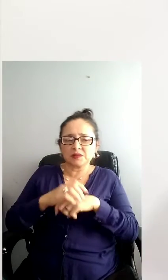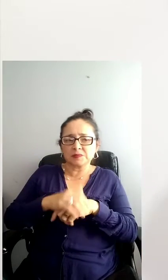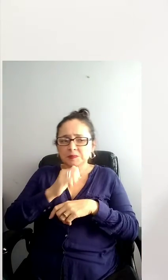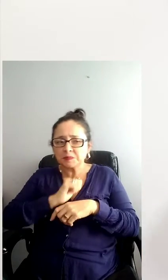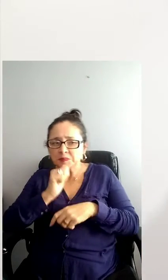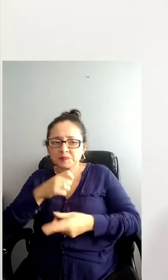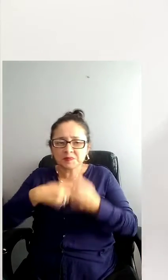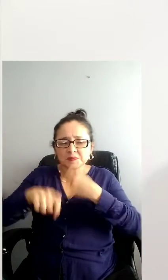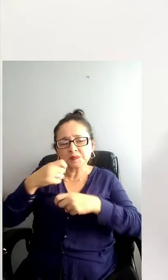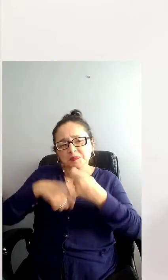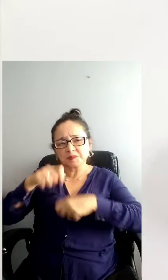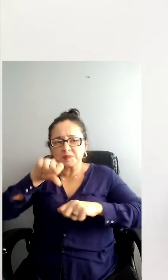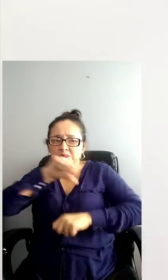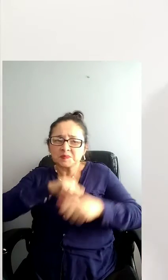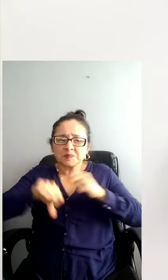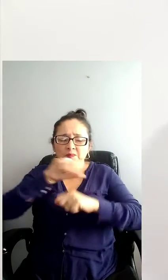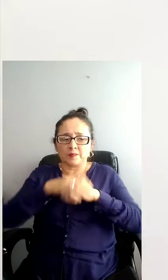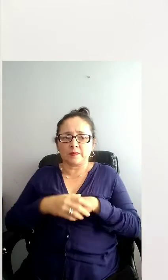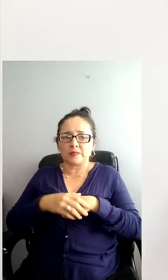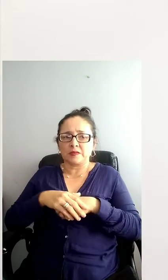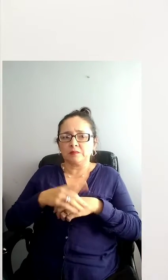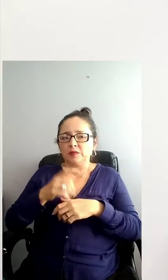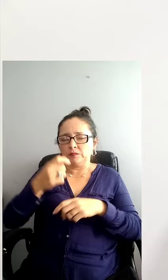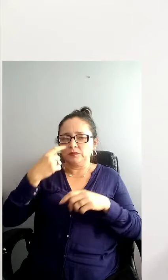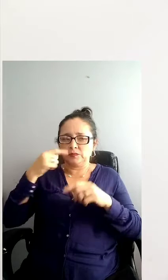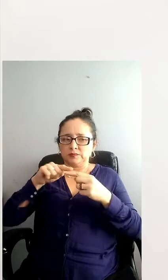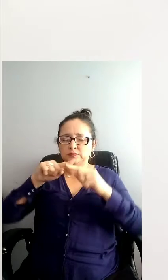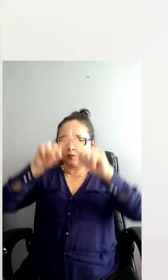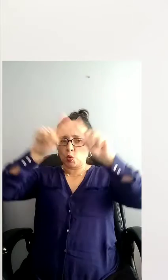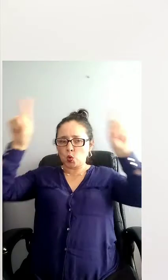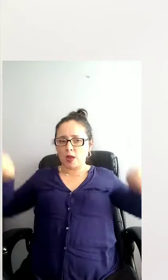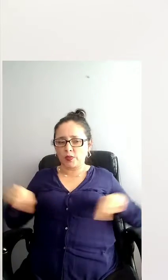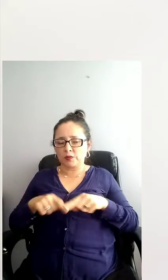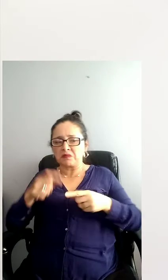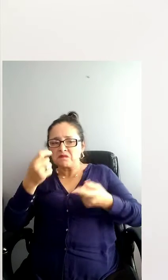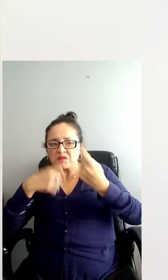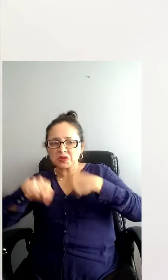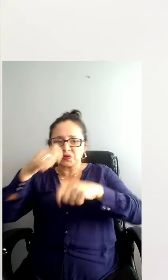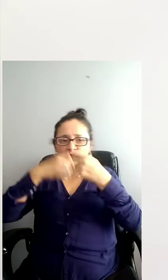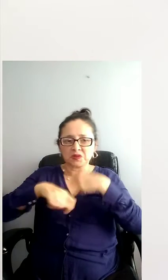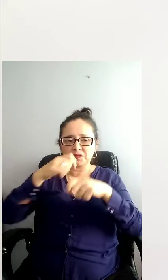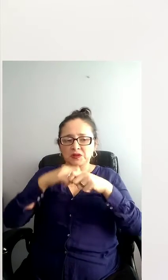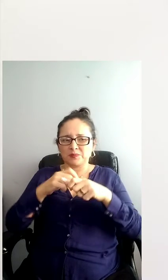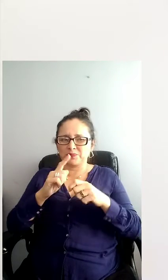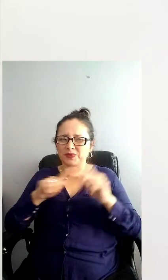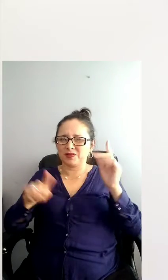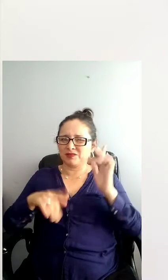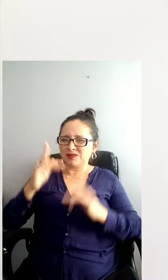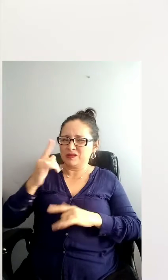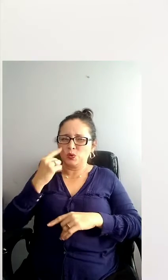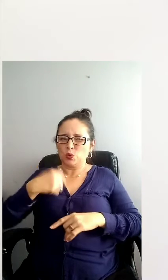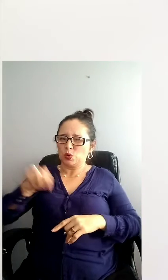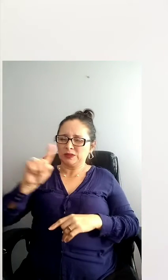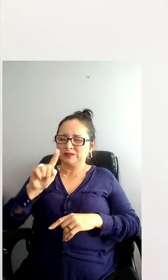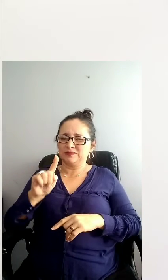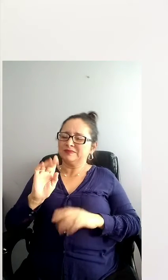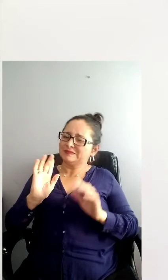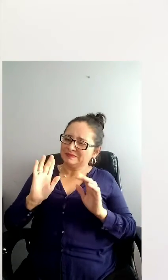Hitler se trajadó a Múnich y eludió el servicio militar durante años, hasta que lo localitaron y fue llamado a Pinas, pero fue declarado no a Pinas.